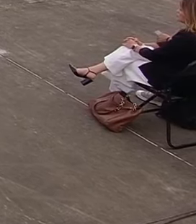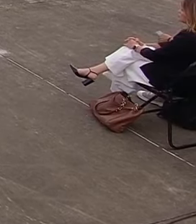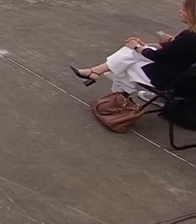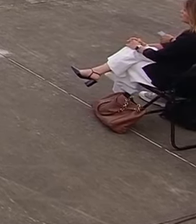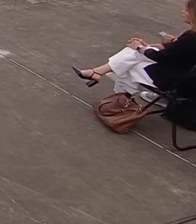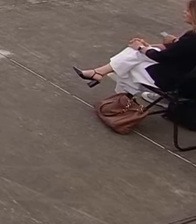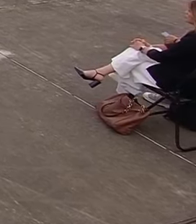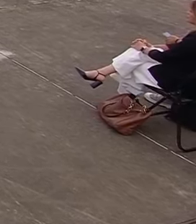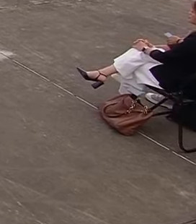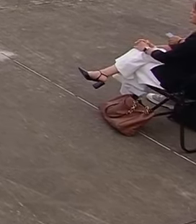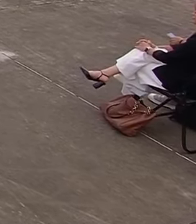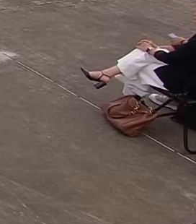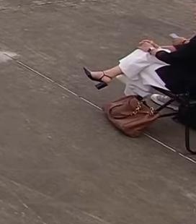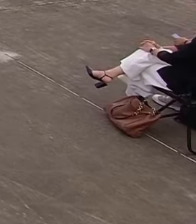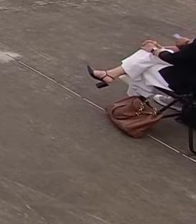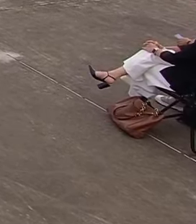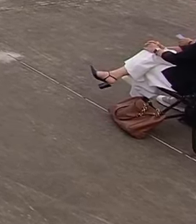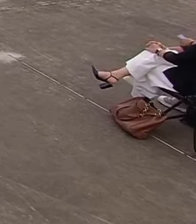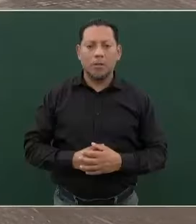objetividad.